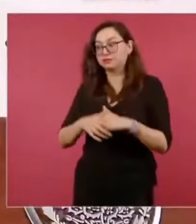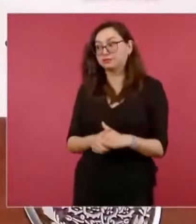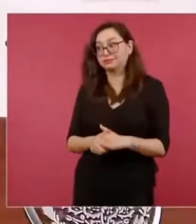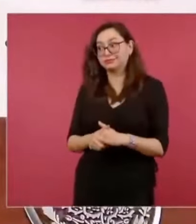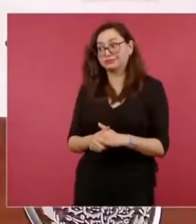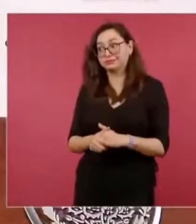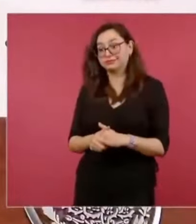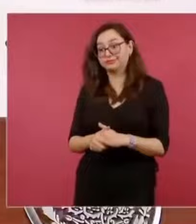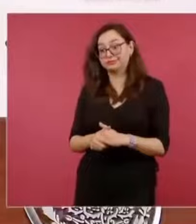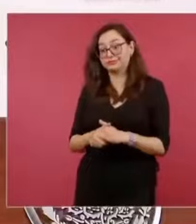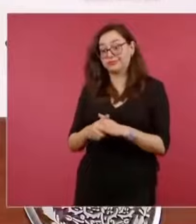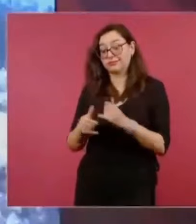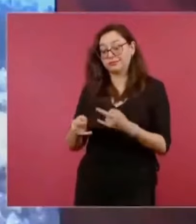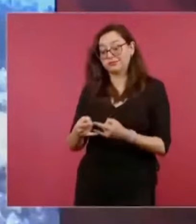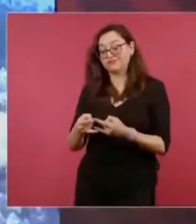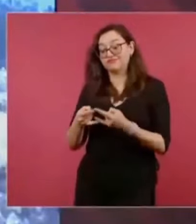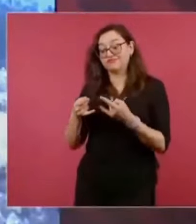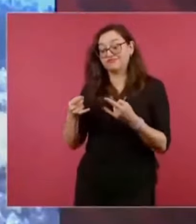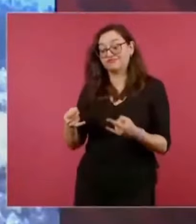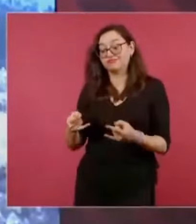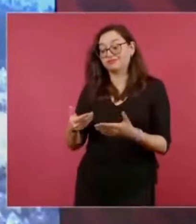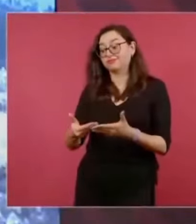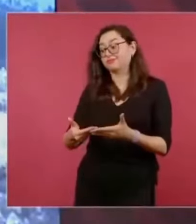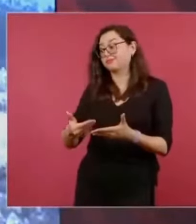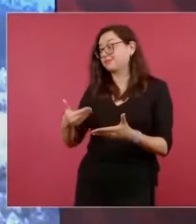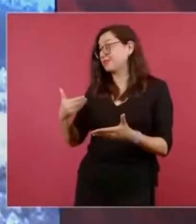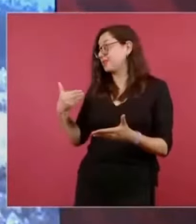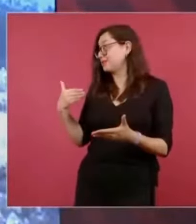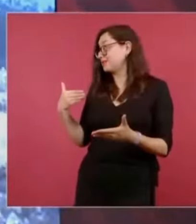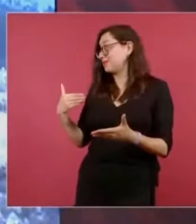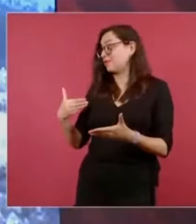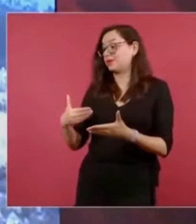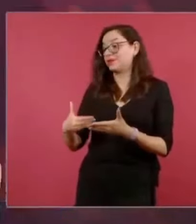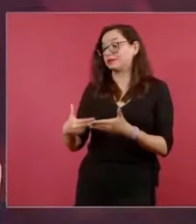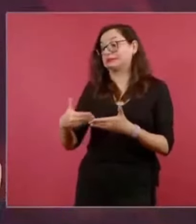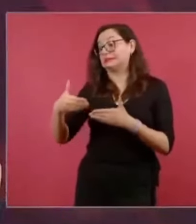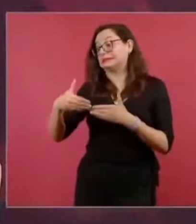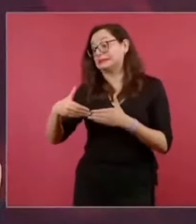todavía no termina.